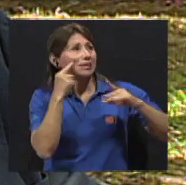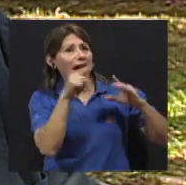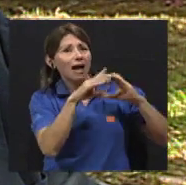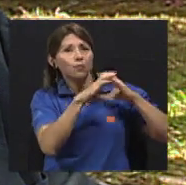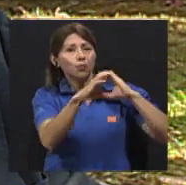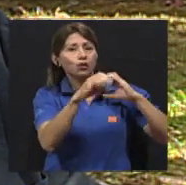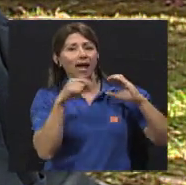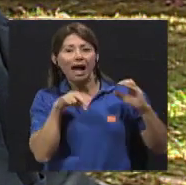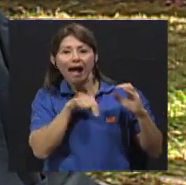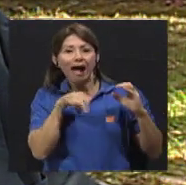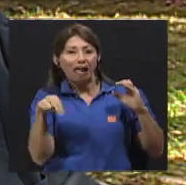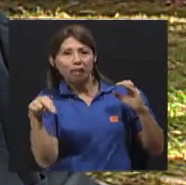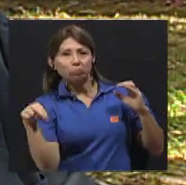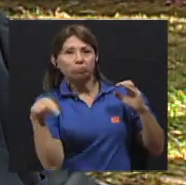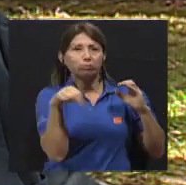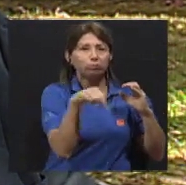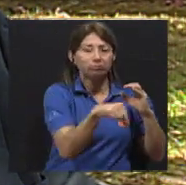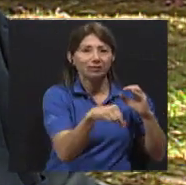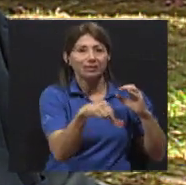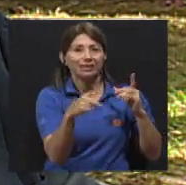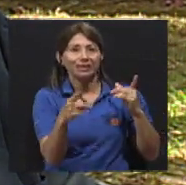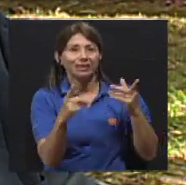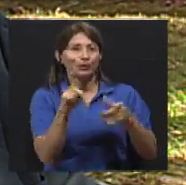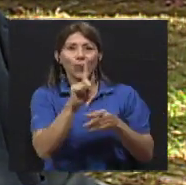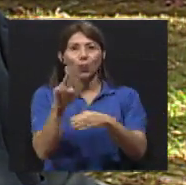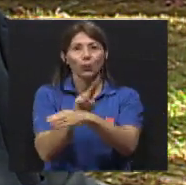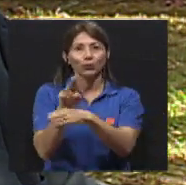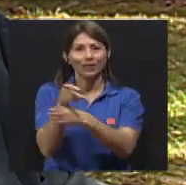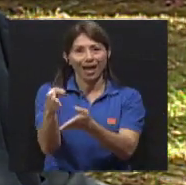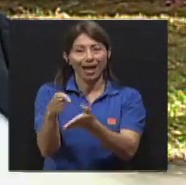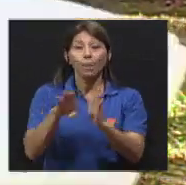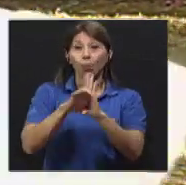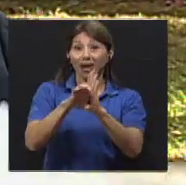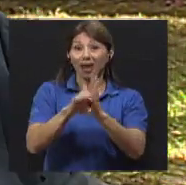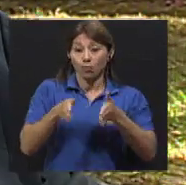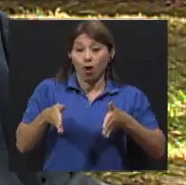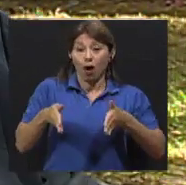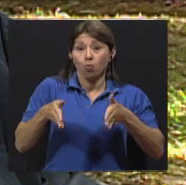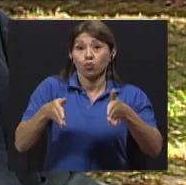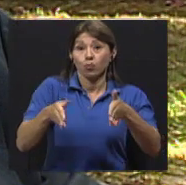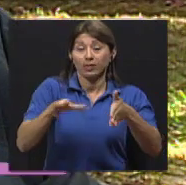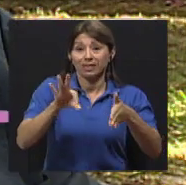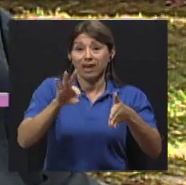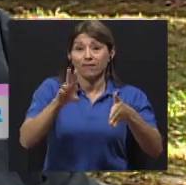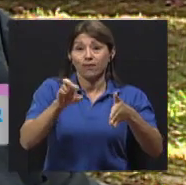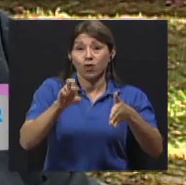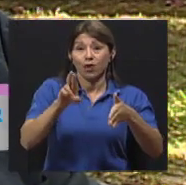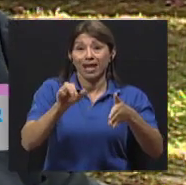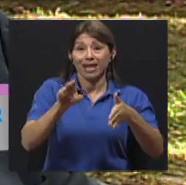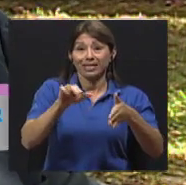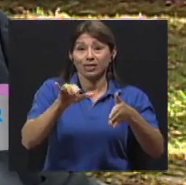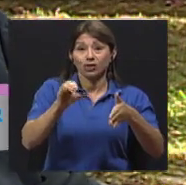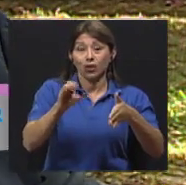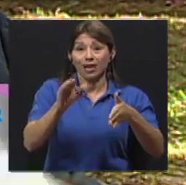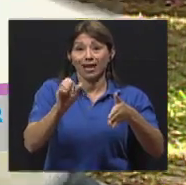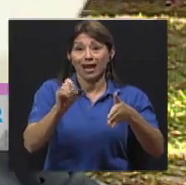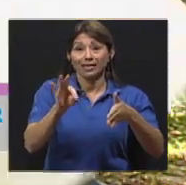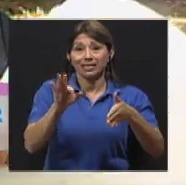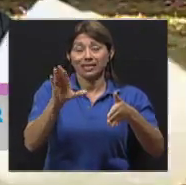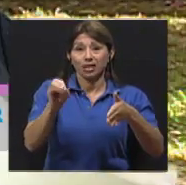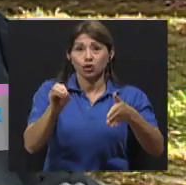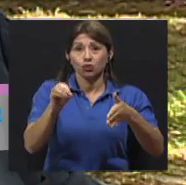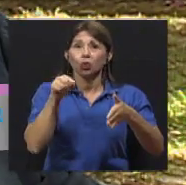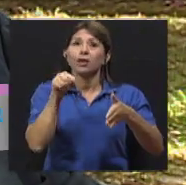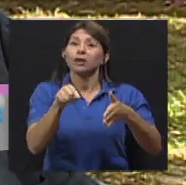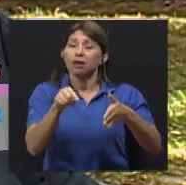ejemplo, una que tiene gran cantidad de muertos es la autopista Florencio del Castillo. La gente cruza y hasta destruyen la